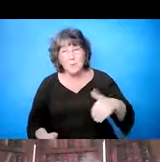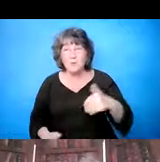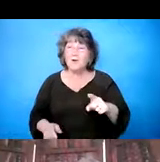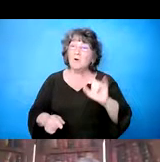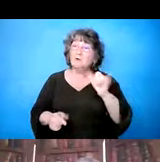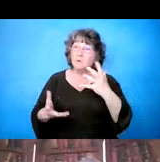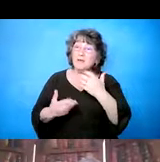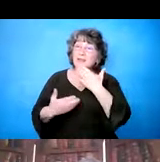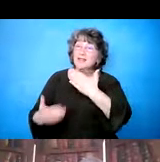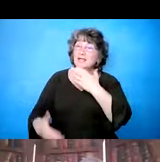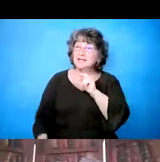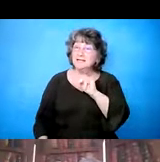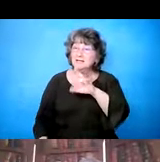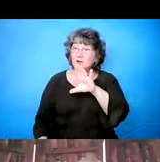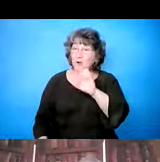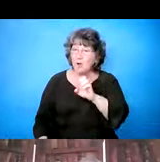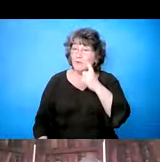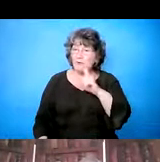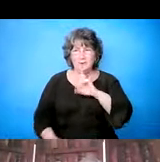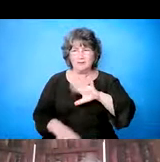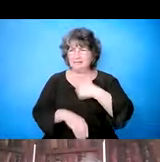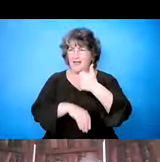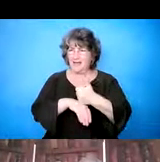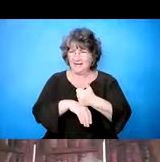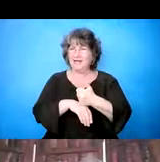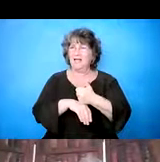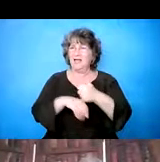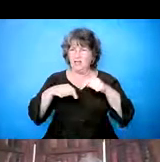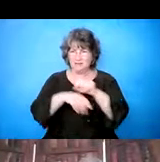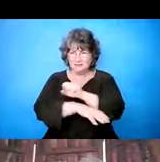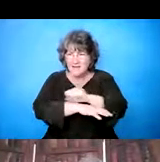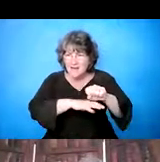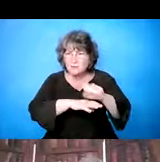esa introducción. Y a Nicole, por preparar, eh,